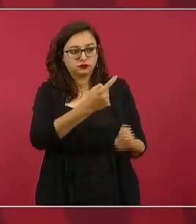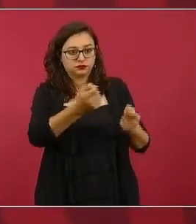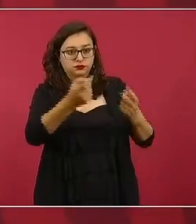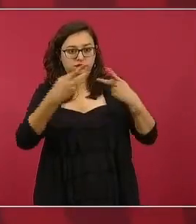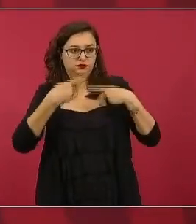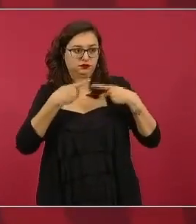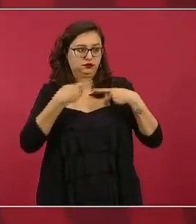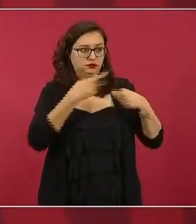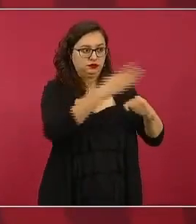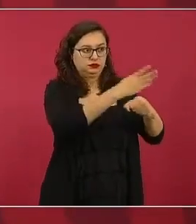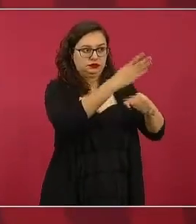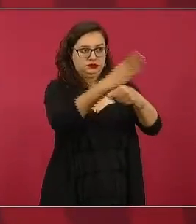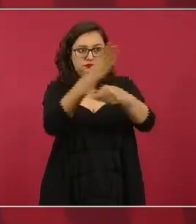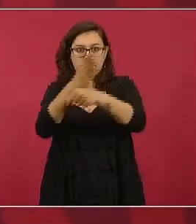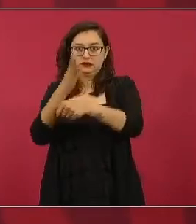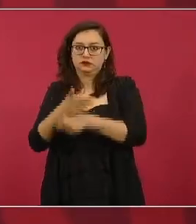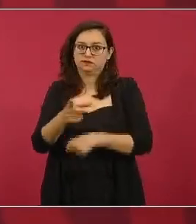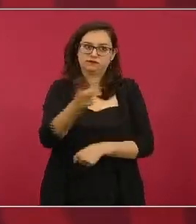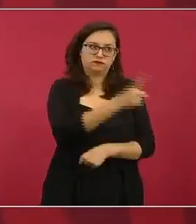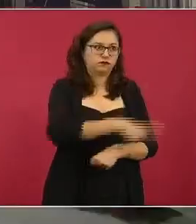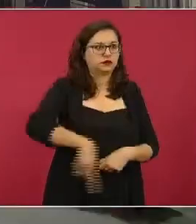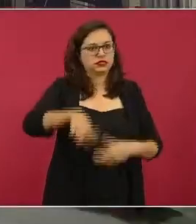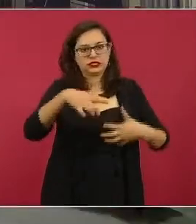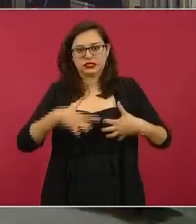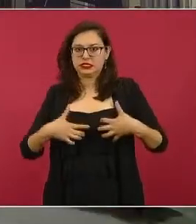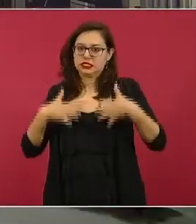serenos lo que se dice o sea si